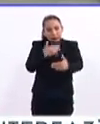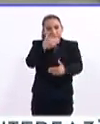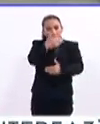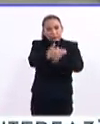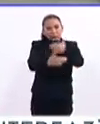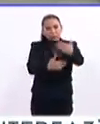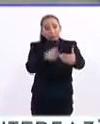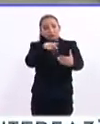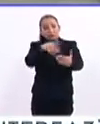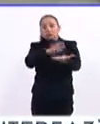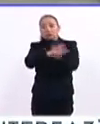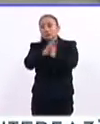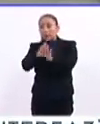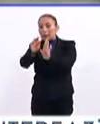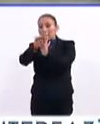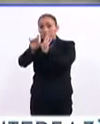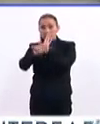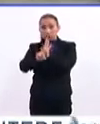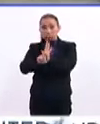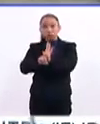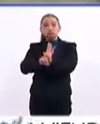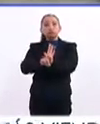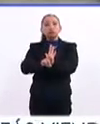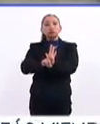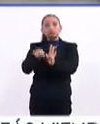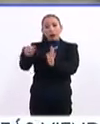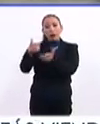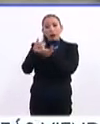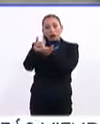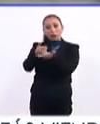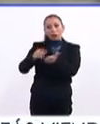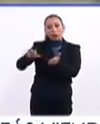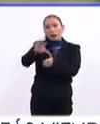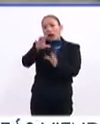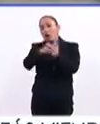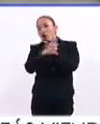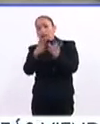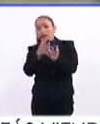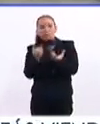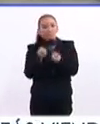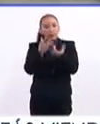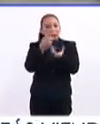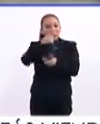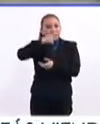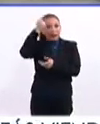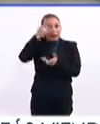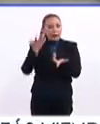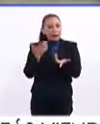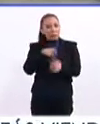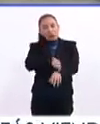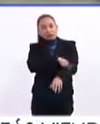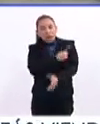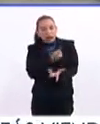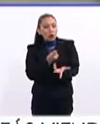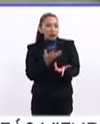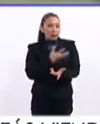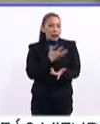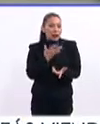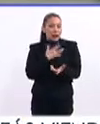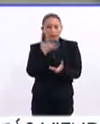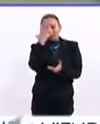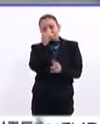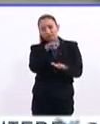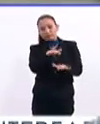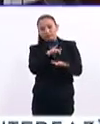genera una metodología que ayuda a que las cosas se produzcan más fácil, que duren más y que tengan una